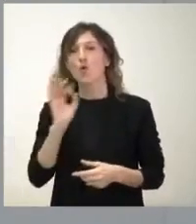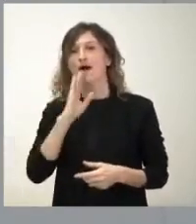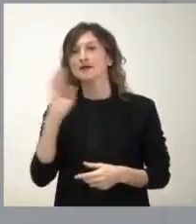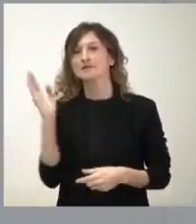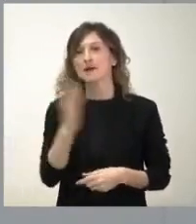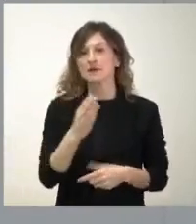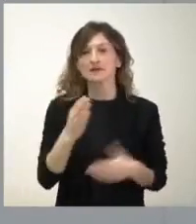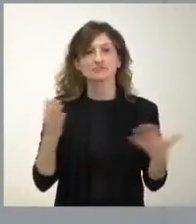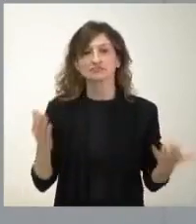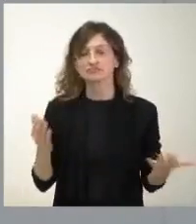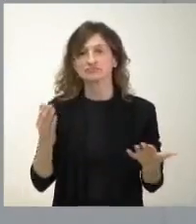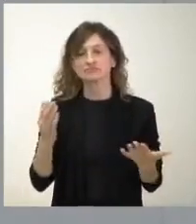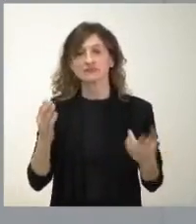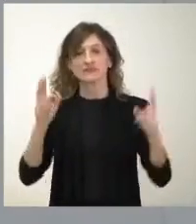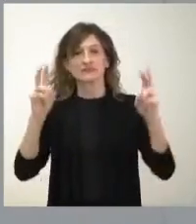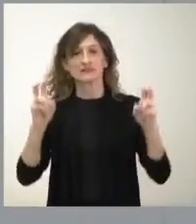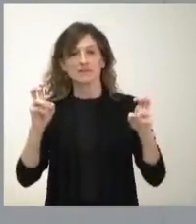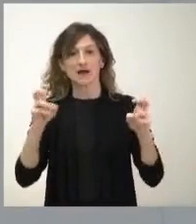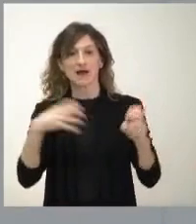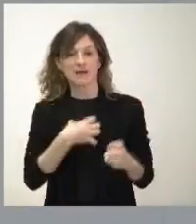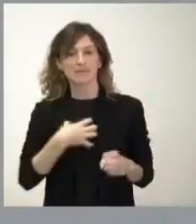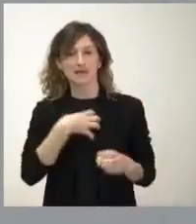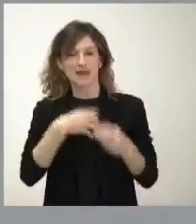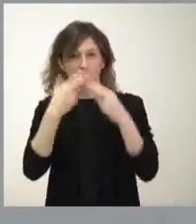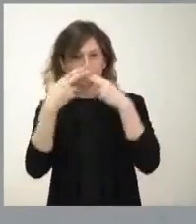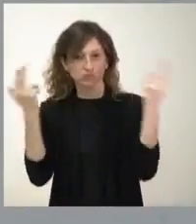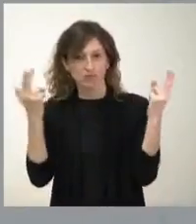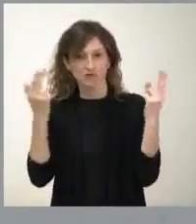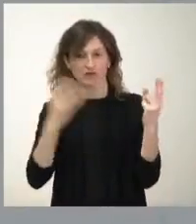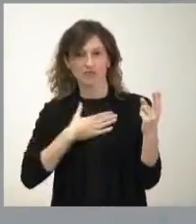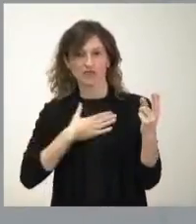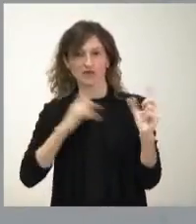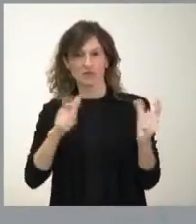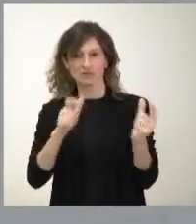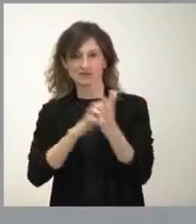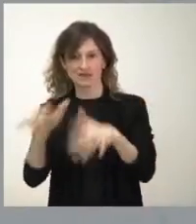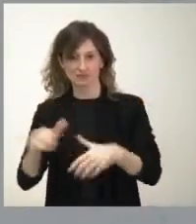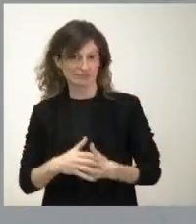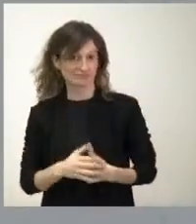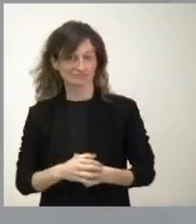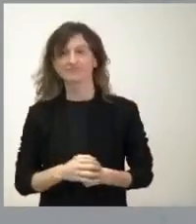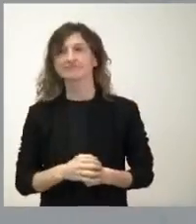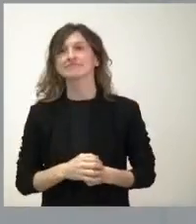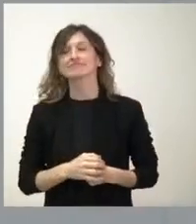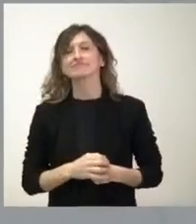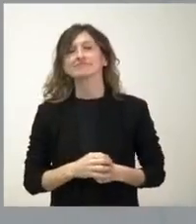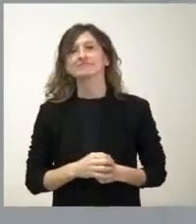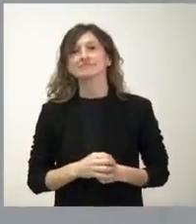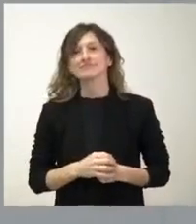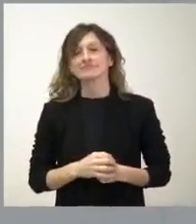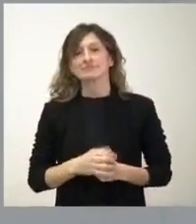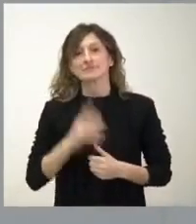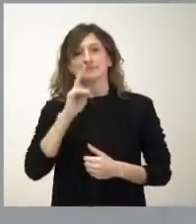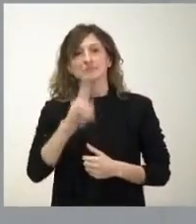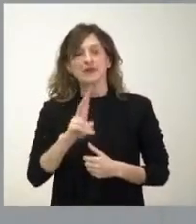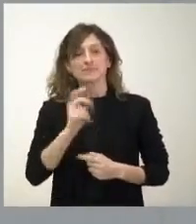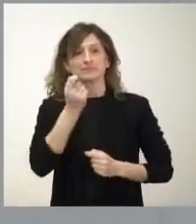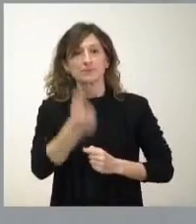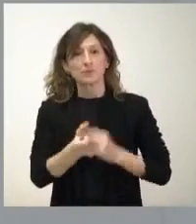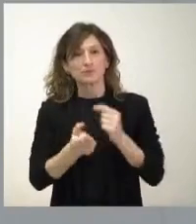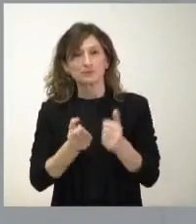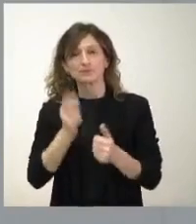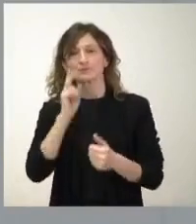de los propios empleados públicos, funcionarios públicos de la Junta de Castilla y León. Y iremos viendo en el ámbito